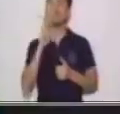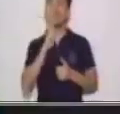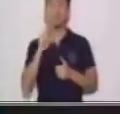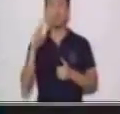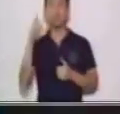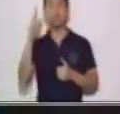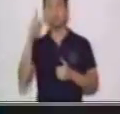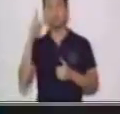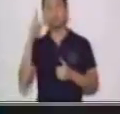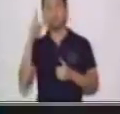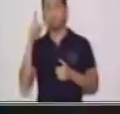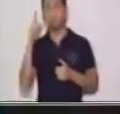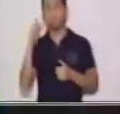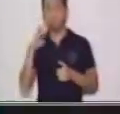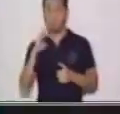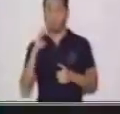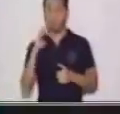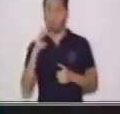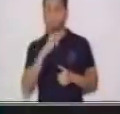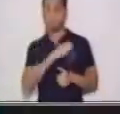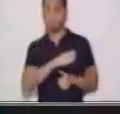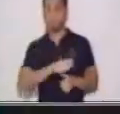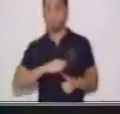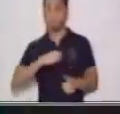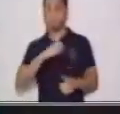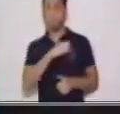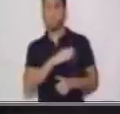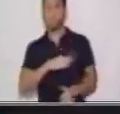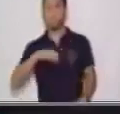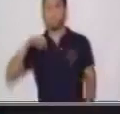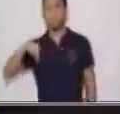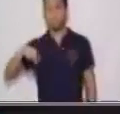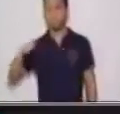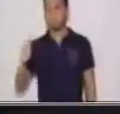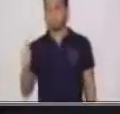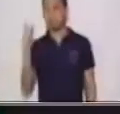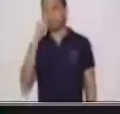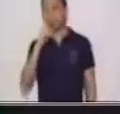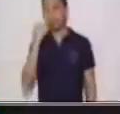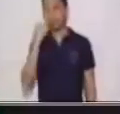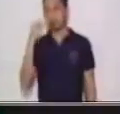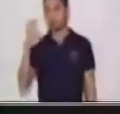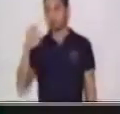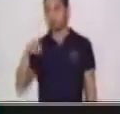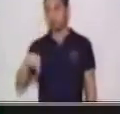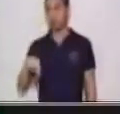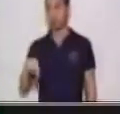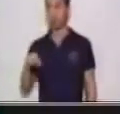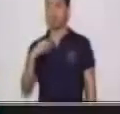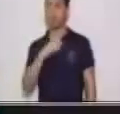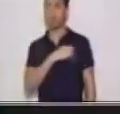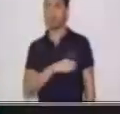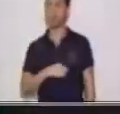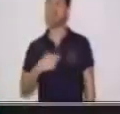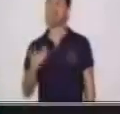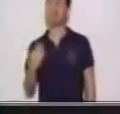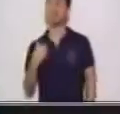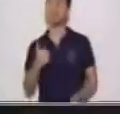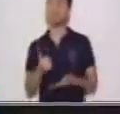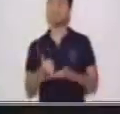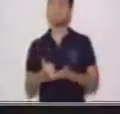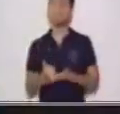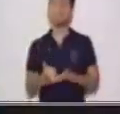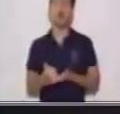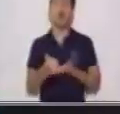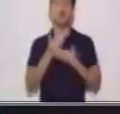pasión. ¿Qué significa esto? Bien. Significa que son aquellos que nos ayudan a expresar